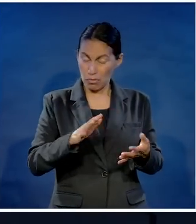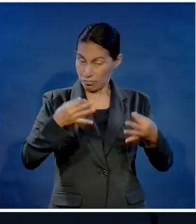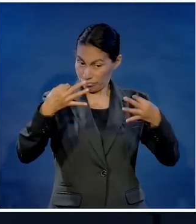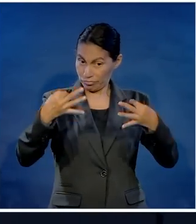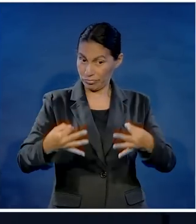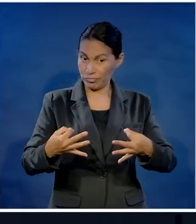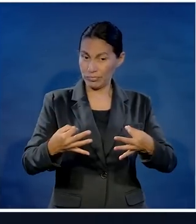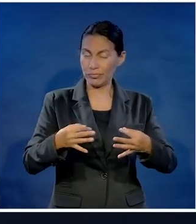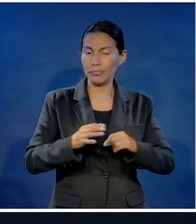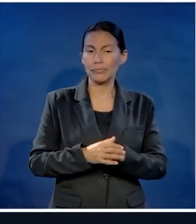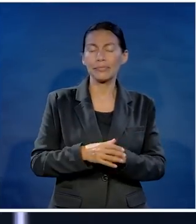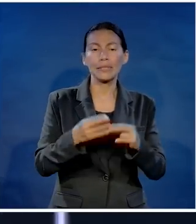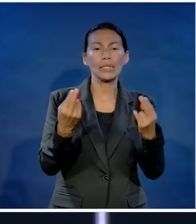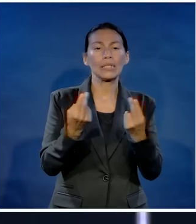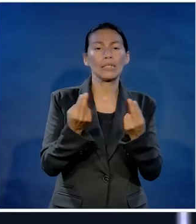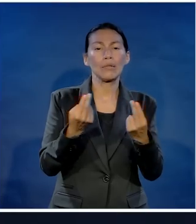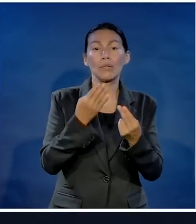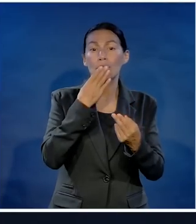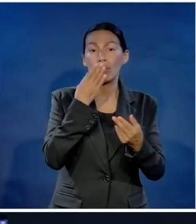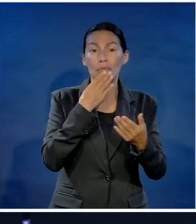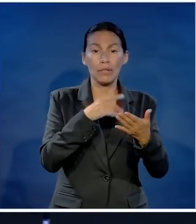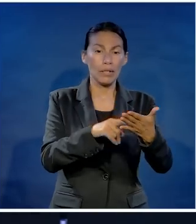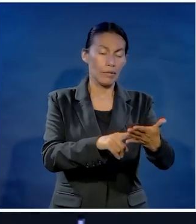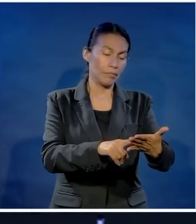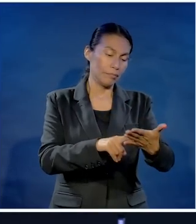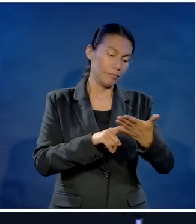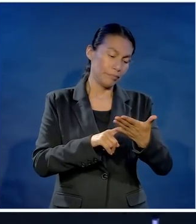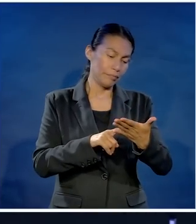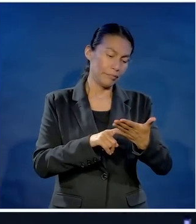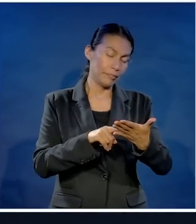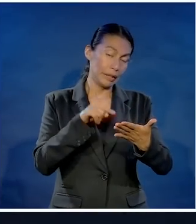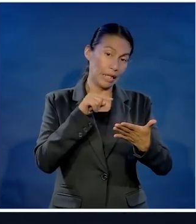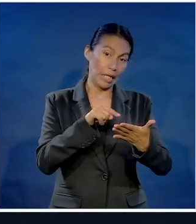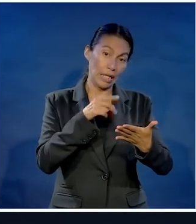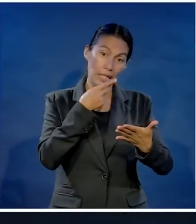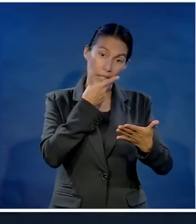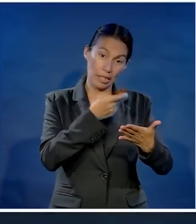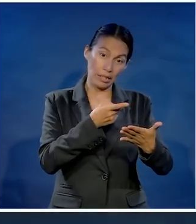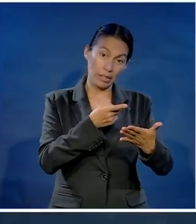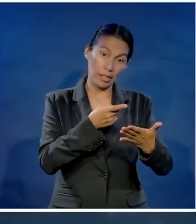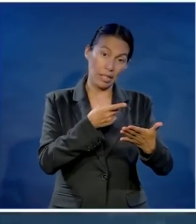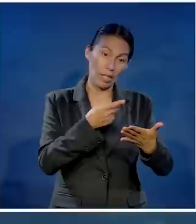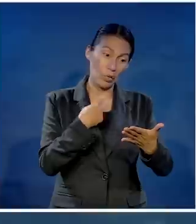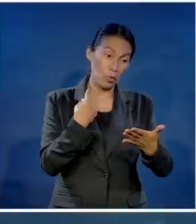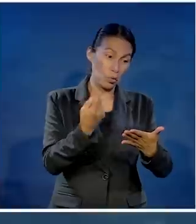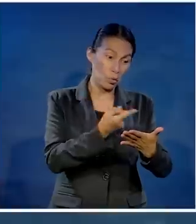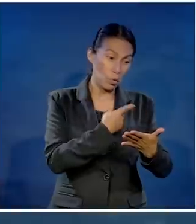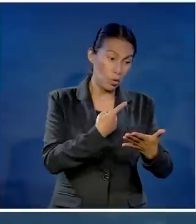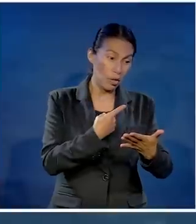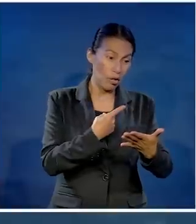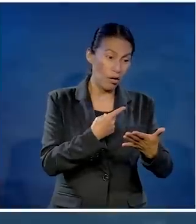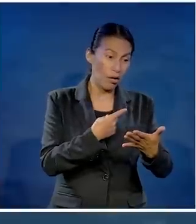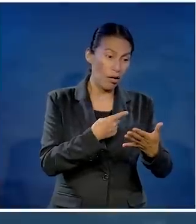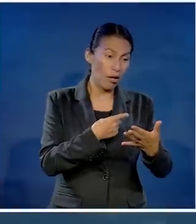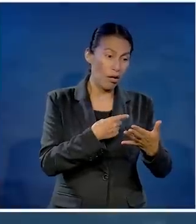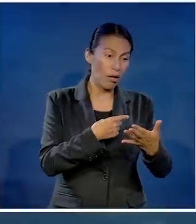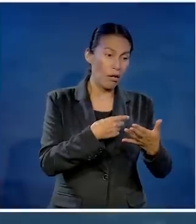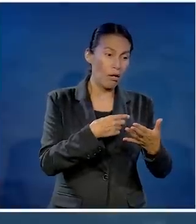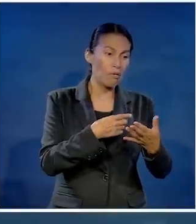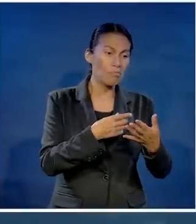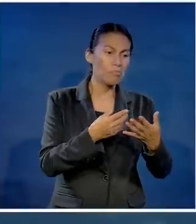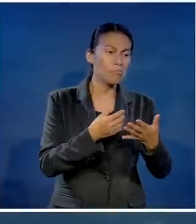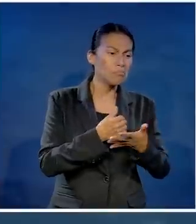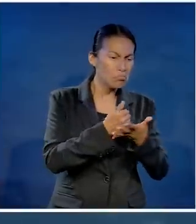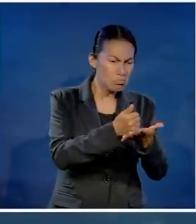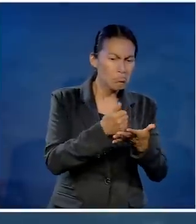aprender un principio bíblico en la vida. Hay que aprender a relacionarnos sin esperar nada a cambio.